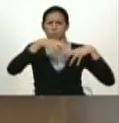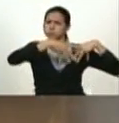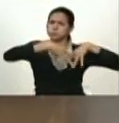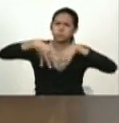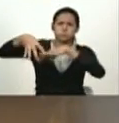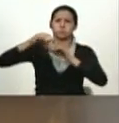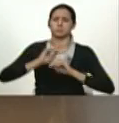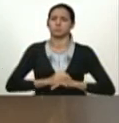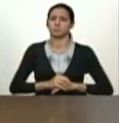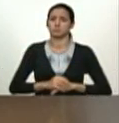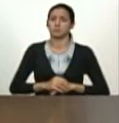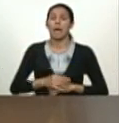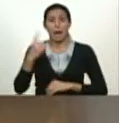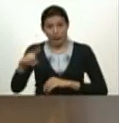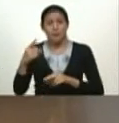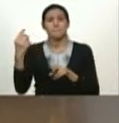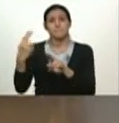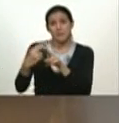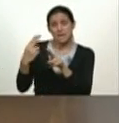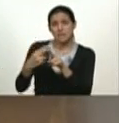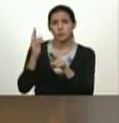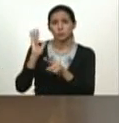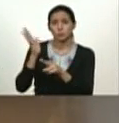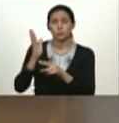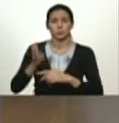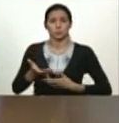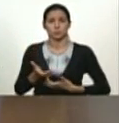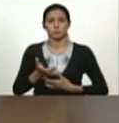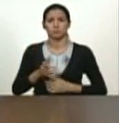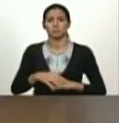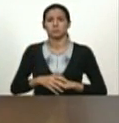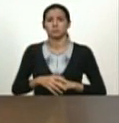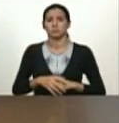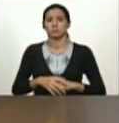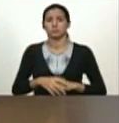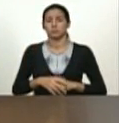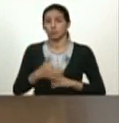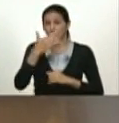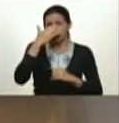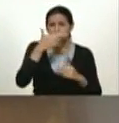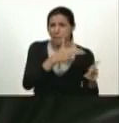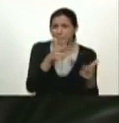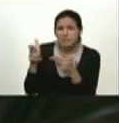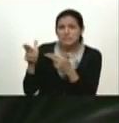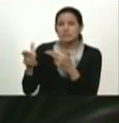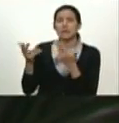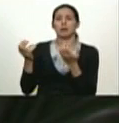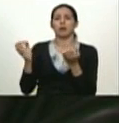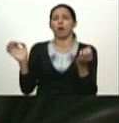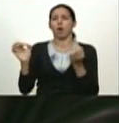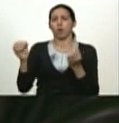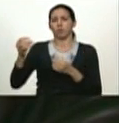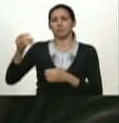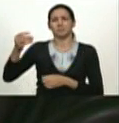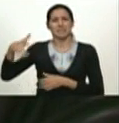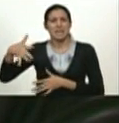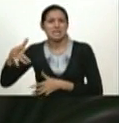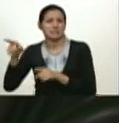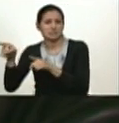amenazas González López paramilitares y de la derecha asesina